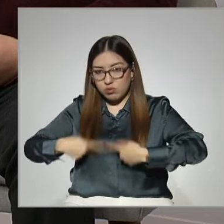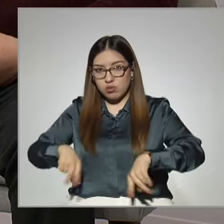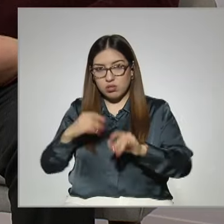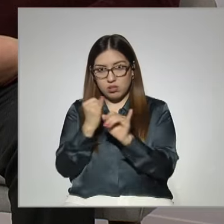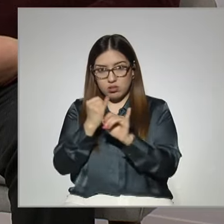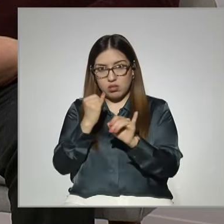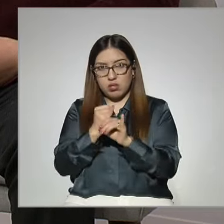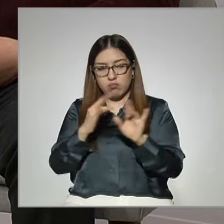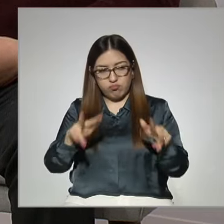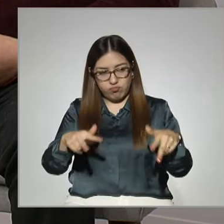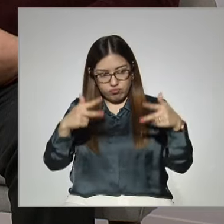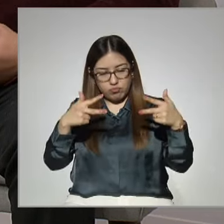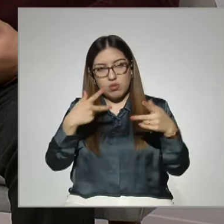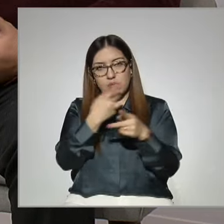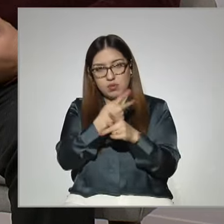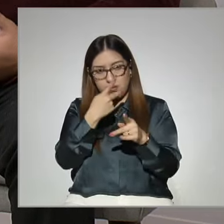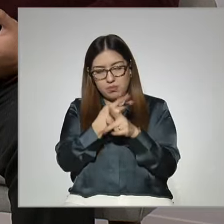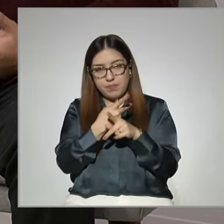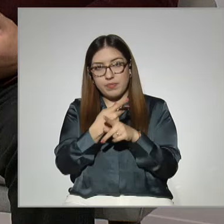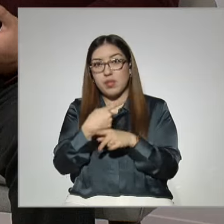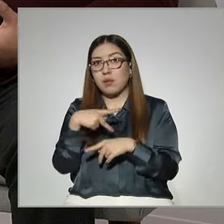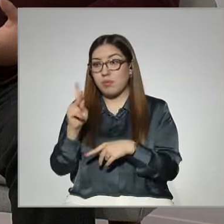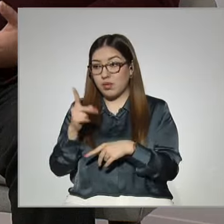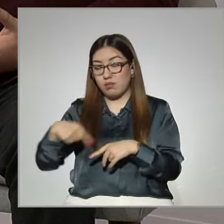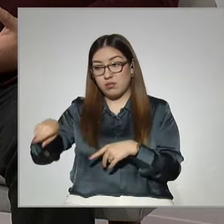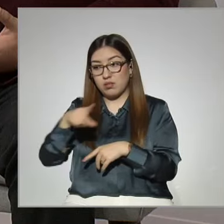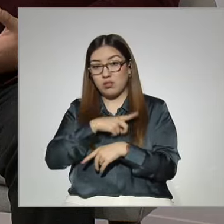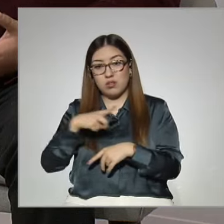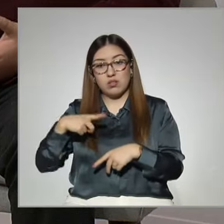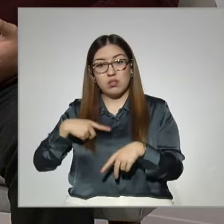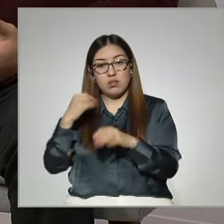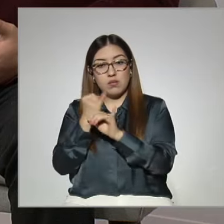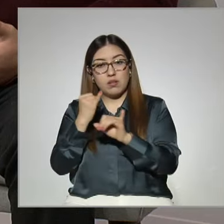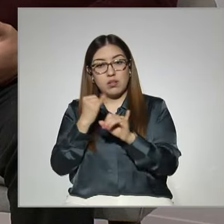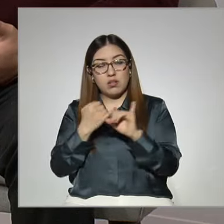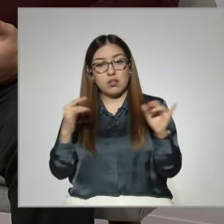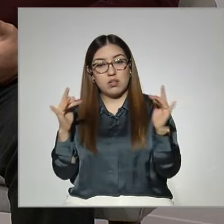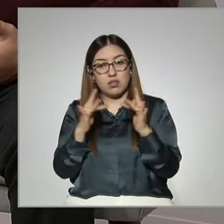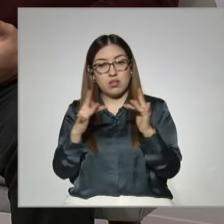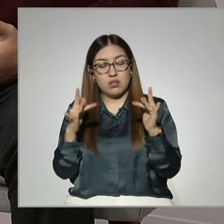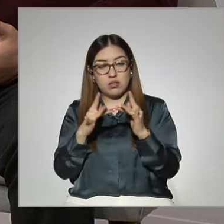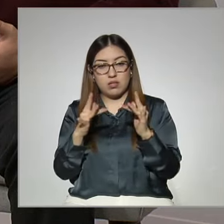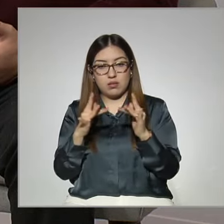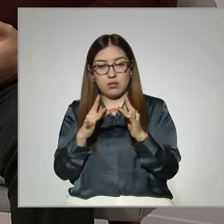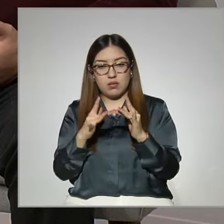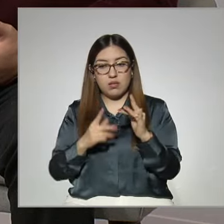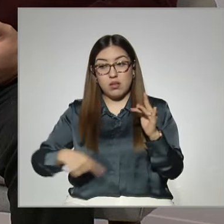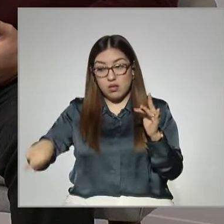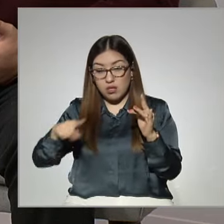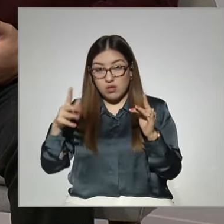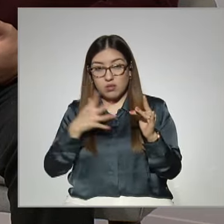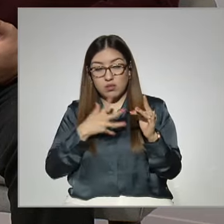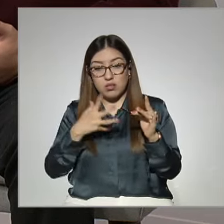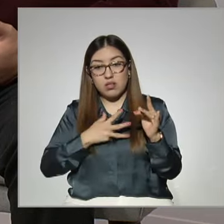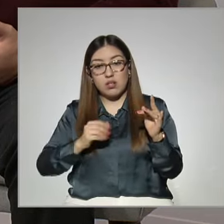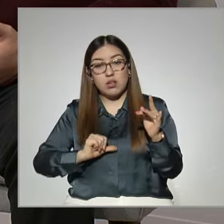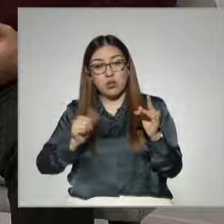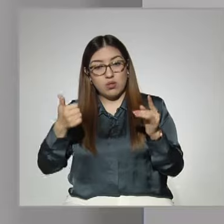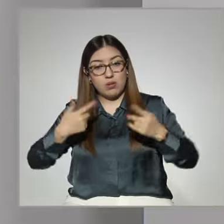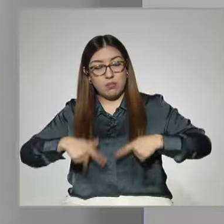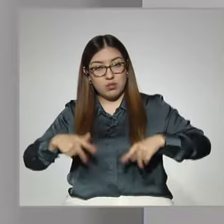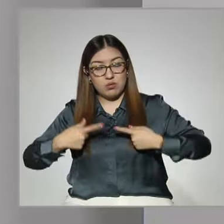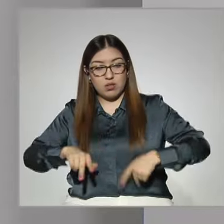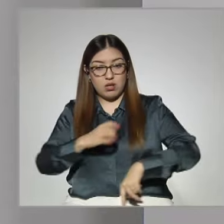a la computadora y como siempre tienen contacto con otros estudiantes, pues necesitan tener a un asesor, digamos, que esté